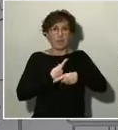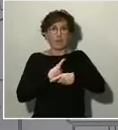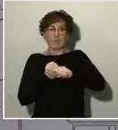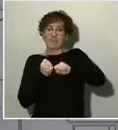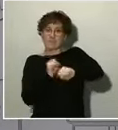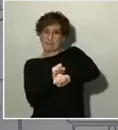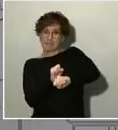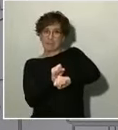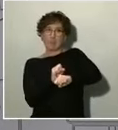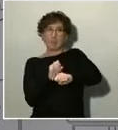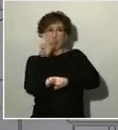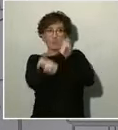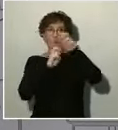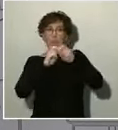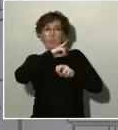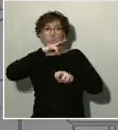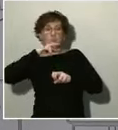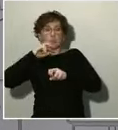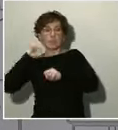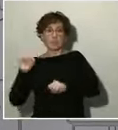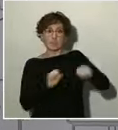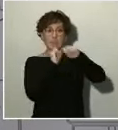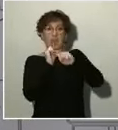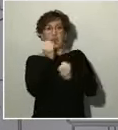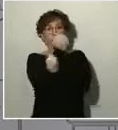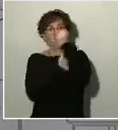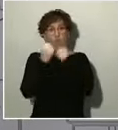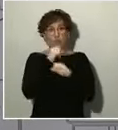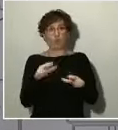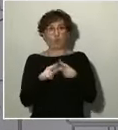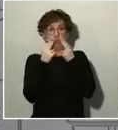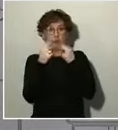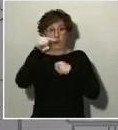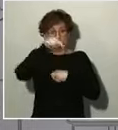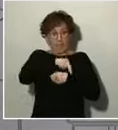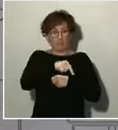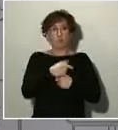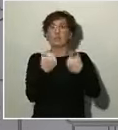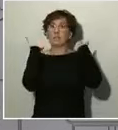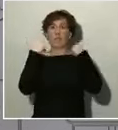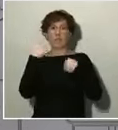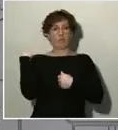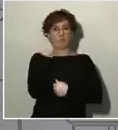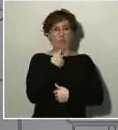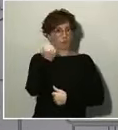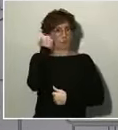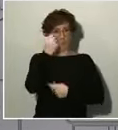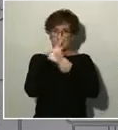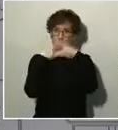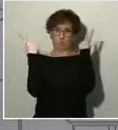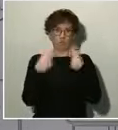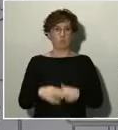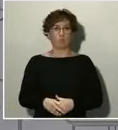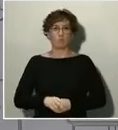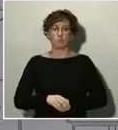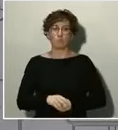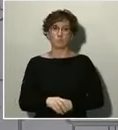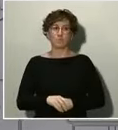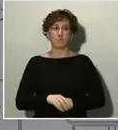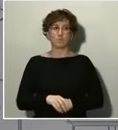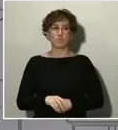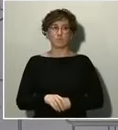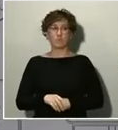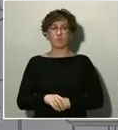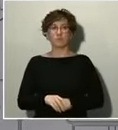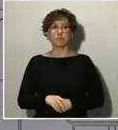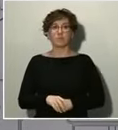y social. Que solo pueden forjar, que solamente podemos forjar los poderes públicos. En ese sentido, como decía antes